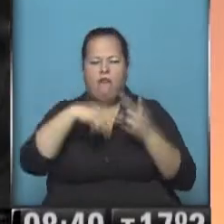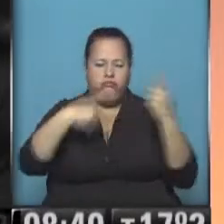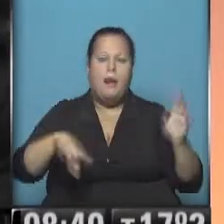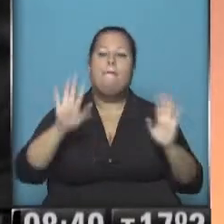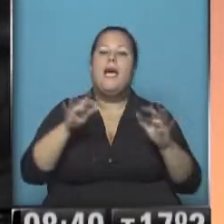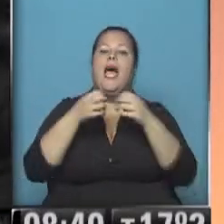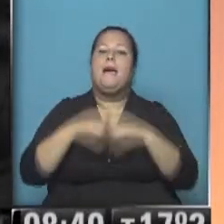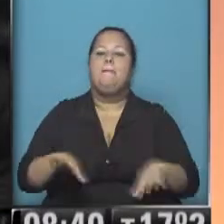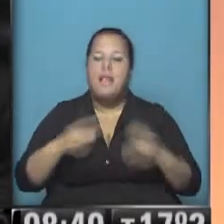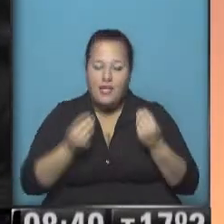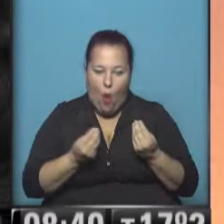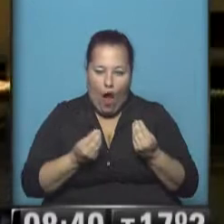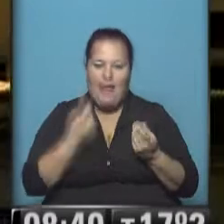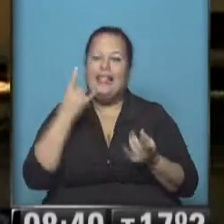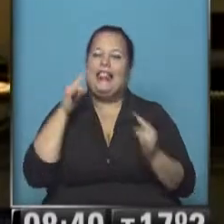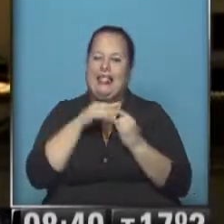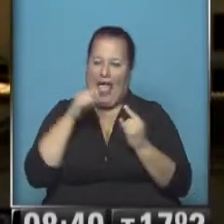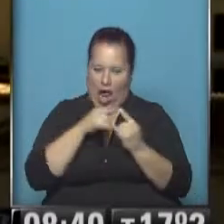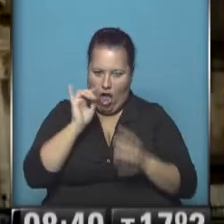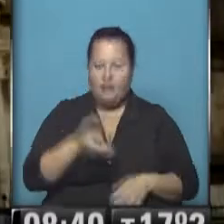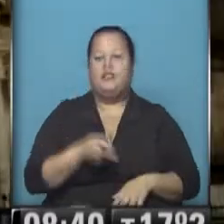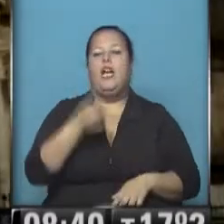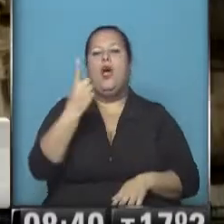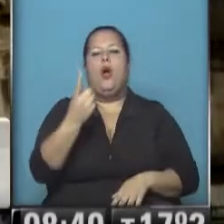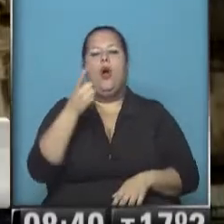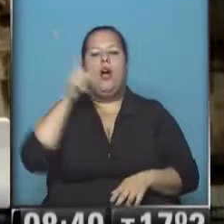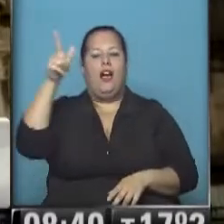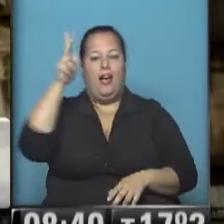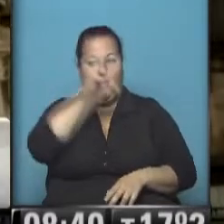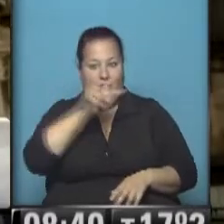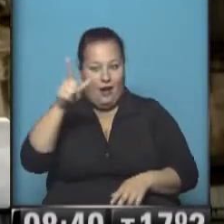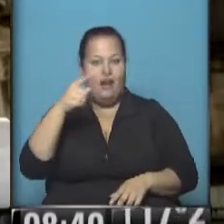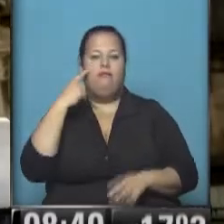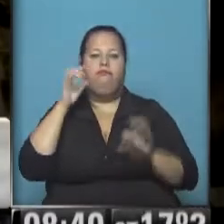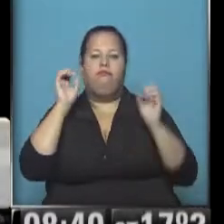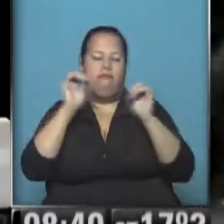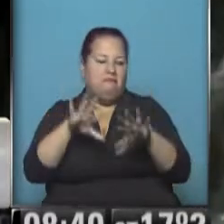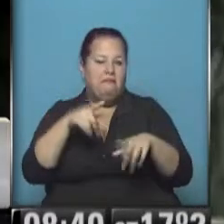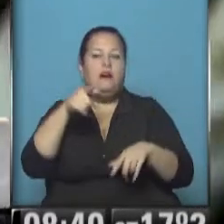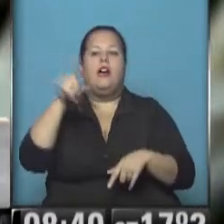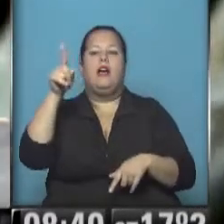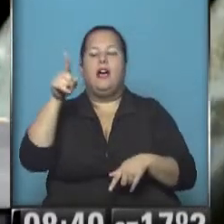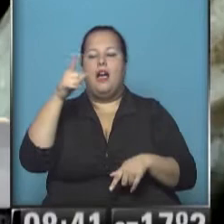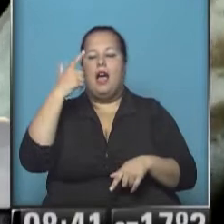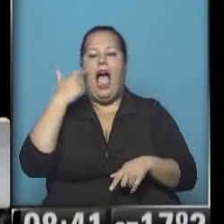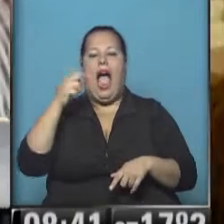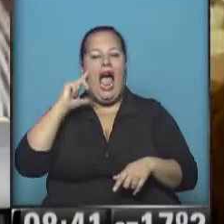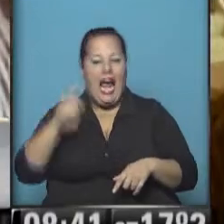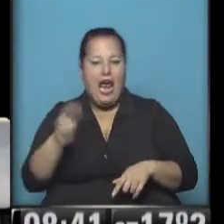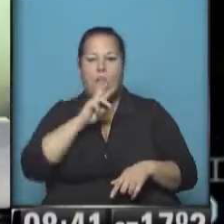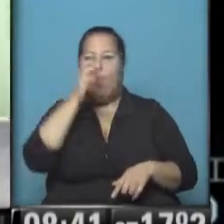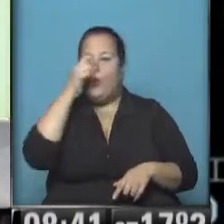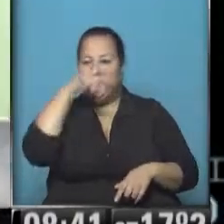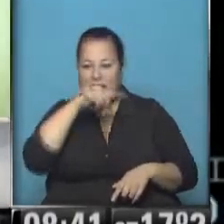Pero comenzamos con una de terror, sí, que nos lleva al Vaticano, exorcismo en el Vaticano, protagonizada por Ángela. Ella tiene